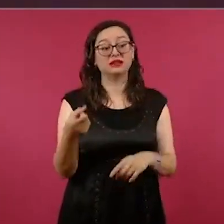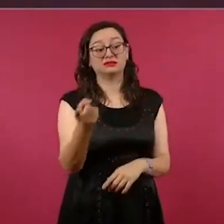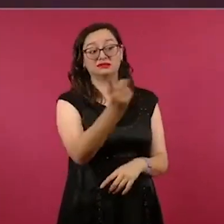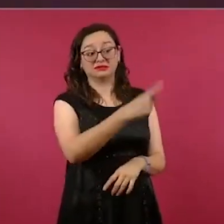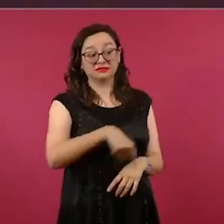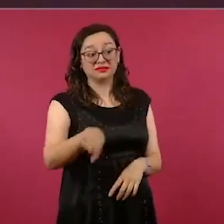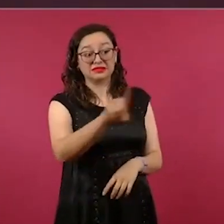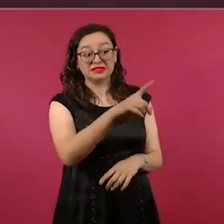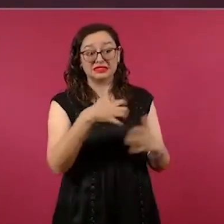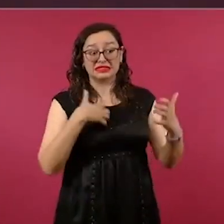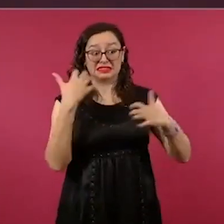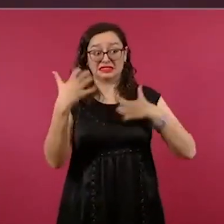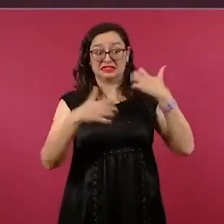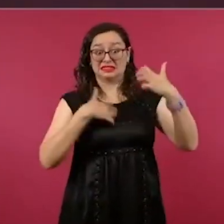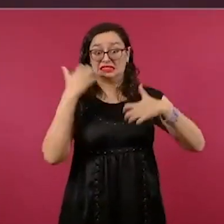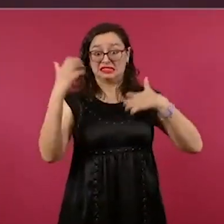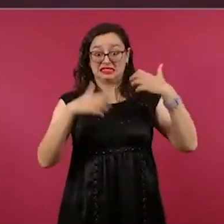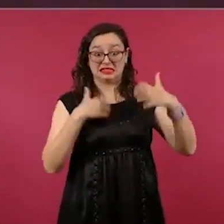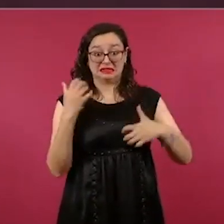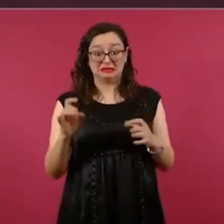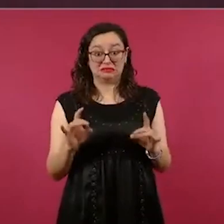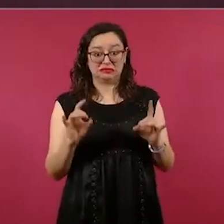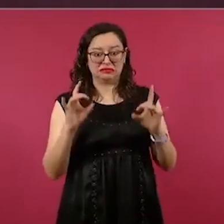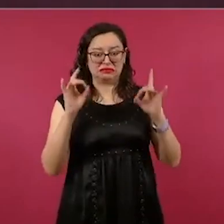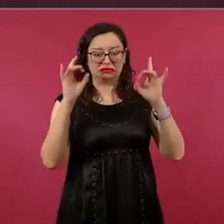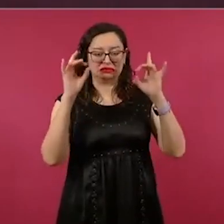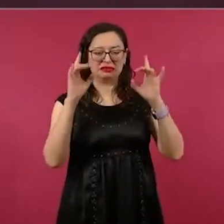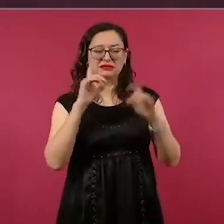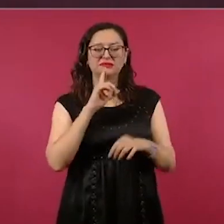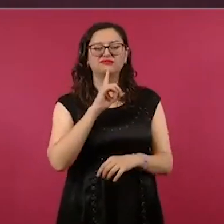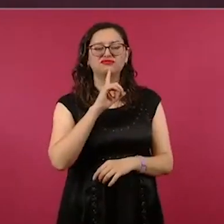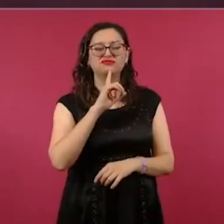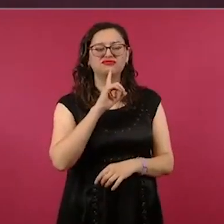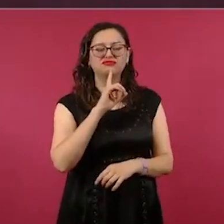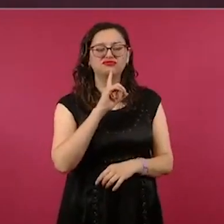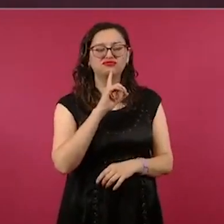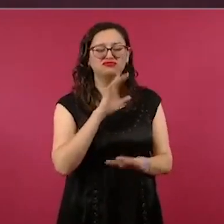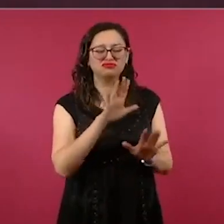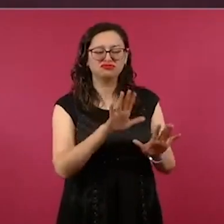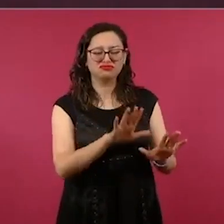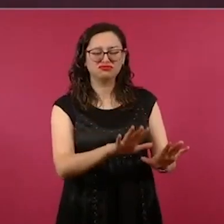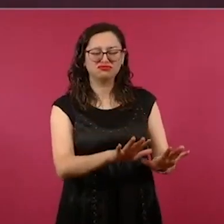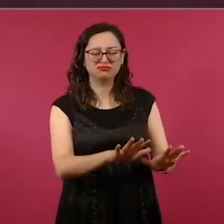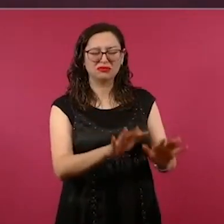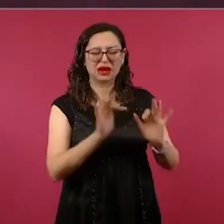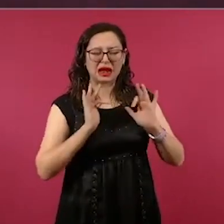guardaran silencio unos días,